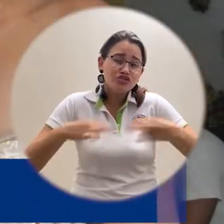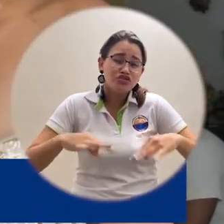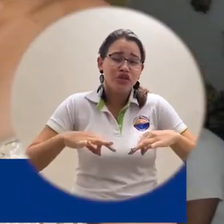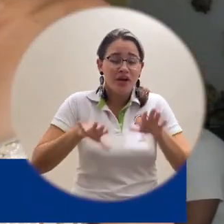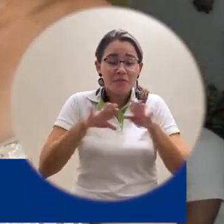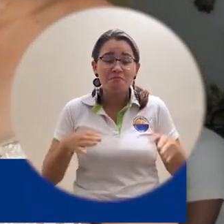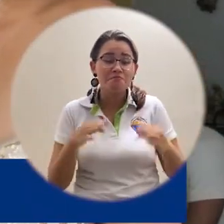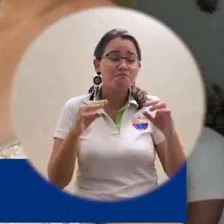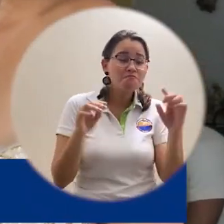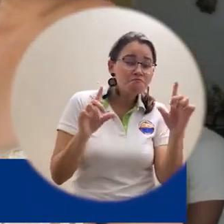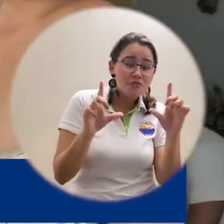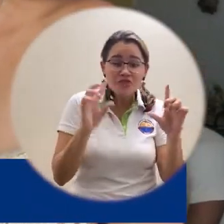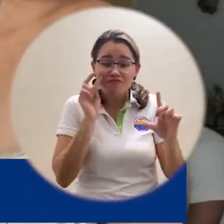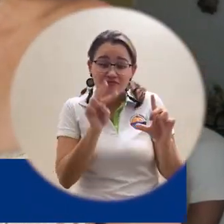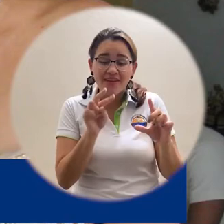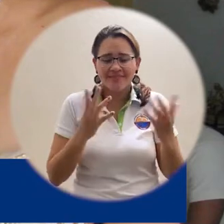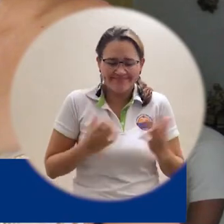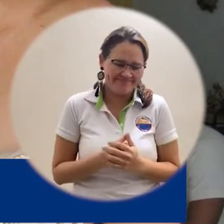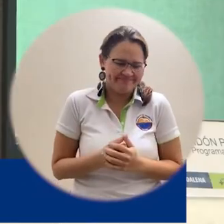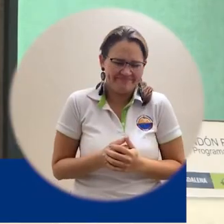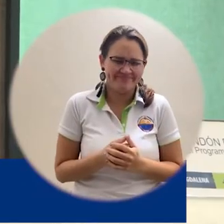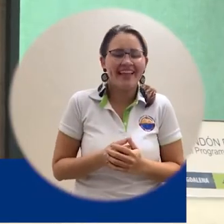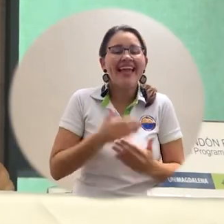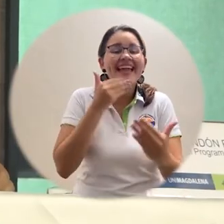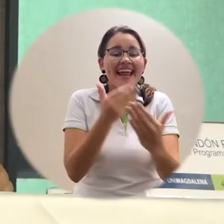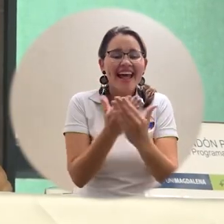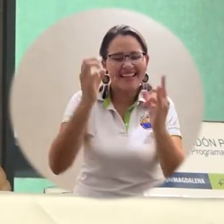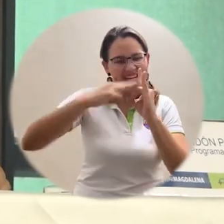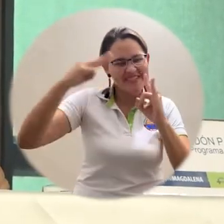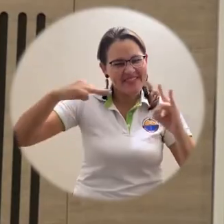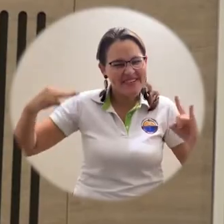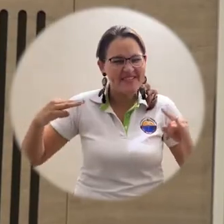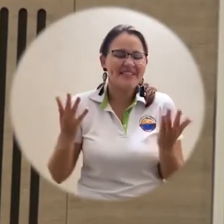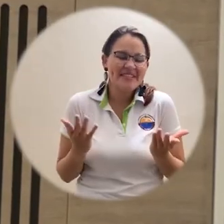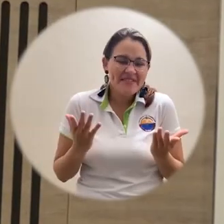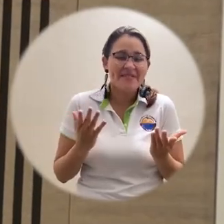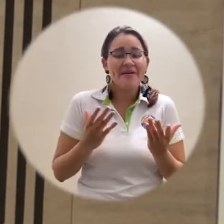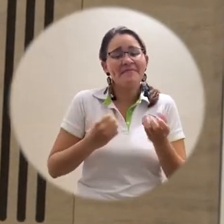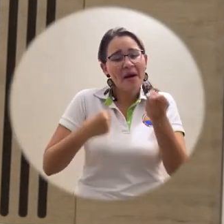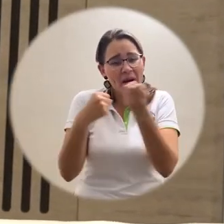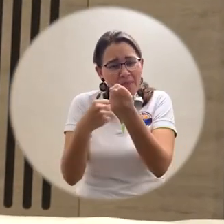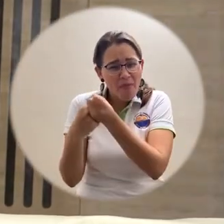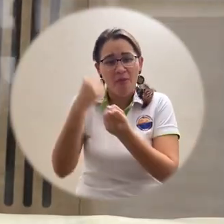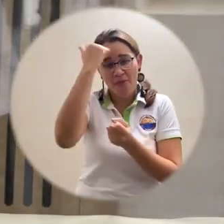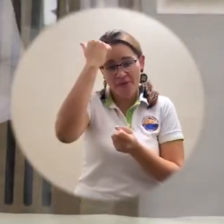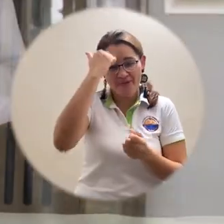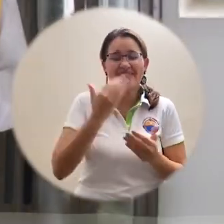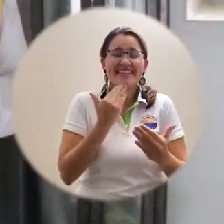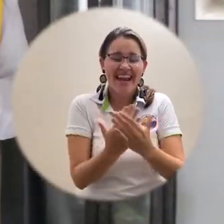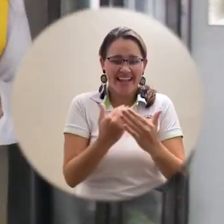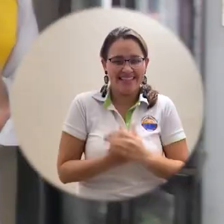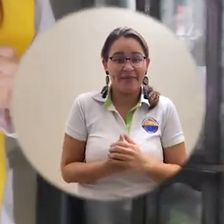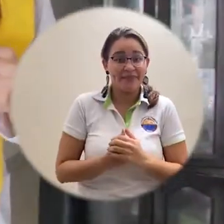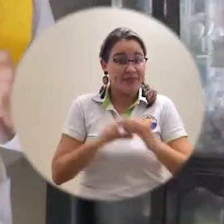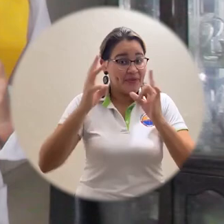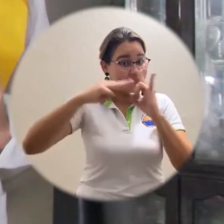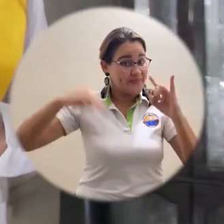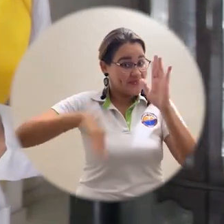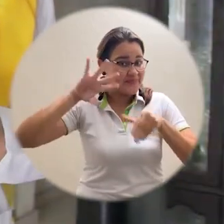Y quiero agradecer a la Universidad del Magdalena, a sus docentes, por guiar a mi hija, por ayudarla.